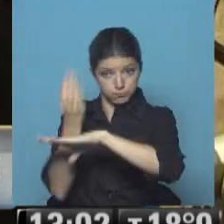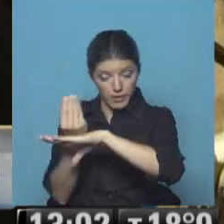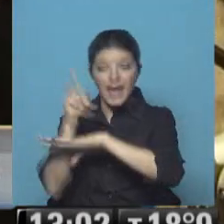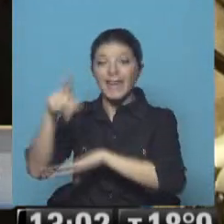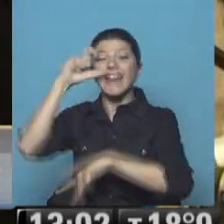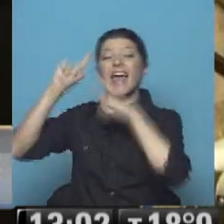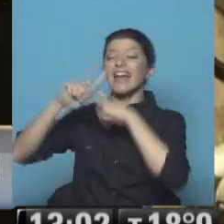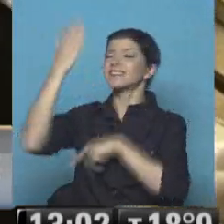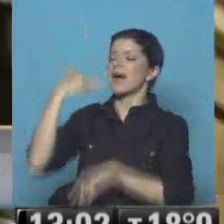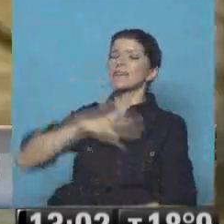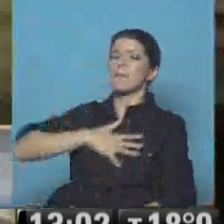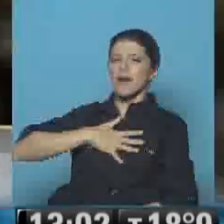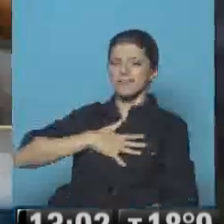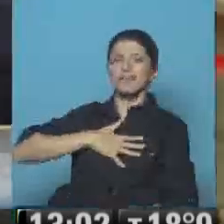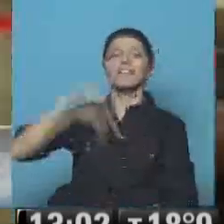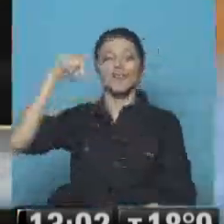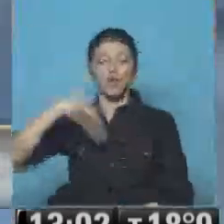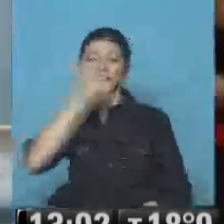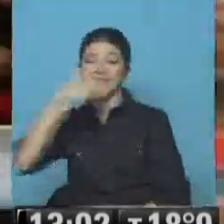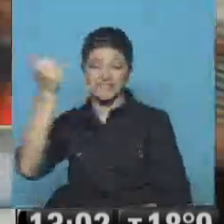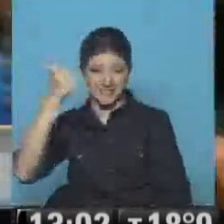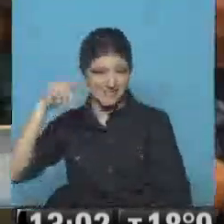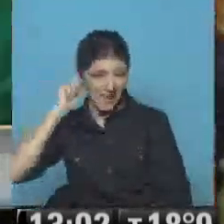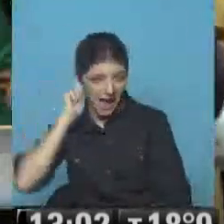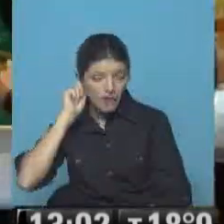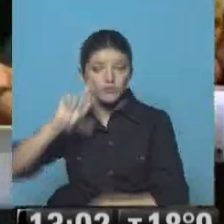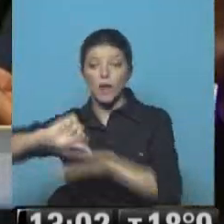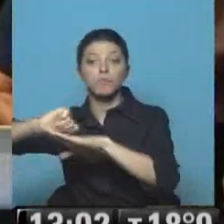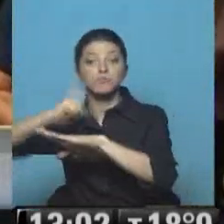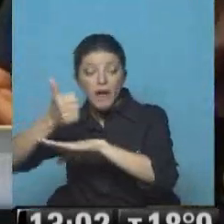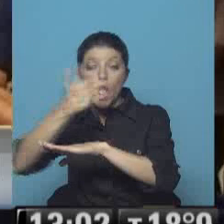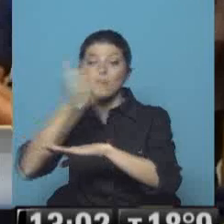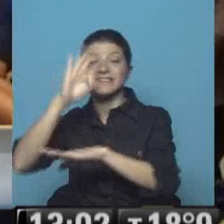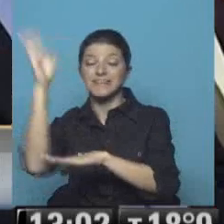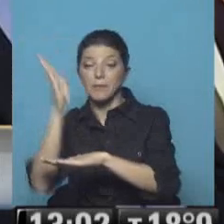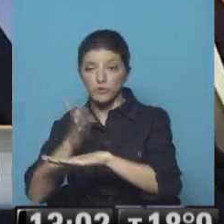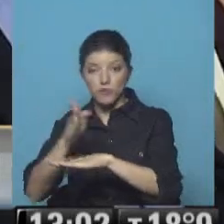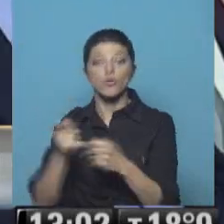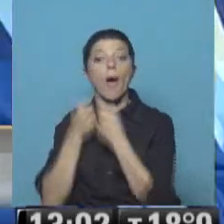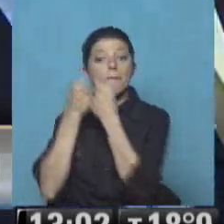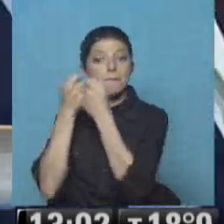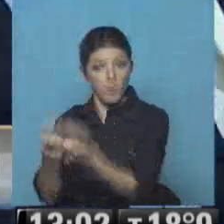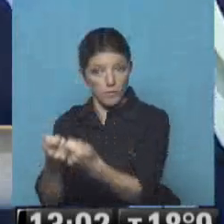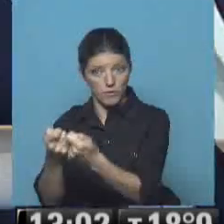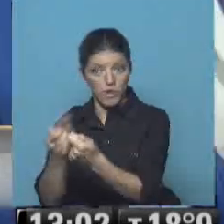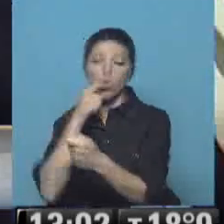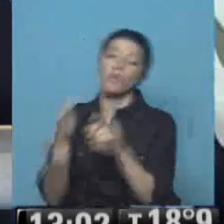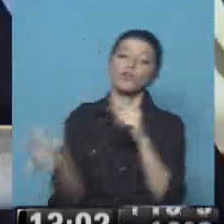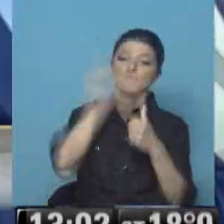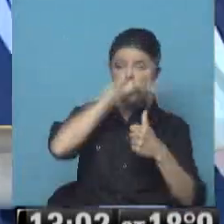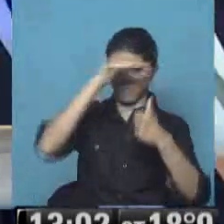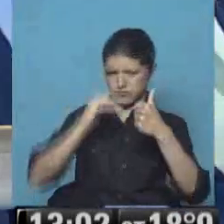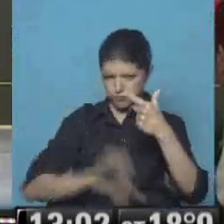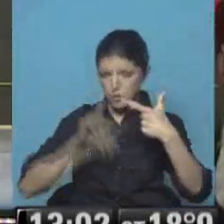ex militante sindical de 66 años, se impuso en las internas por casi el 60% de los votos sobre los otros tres candidatos,